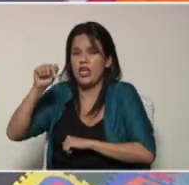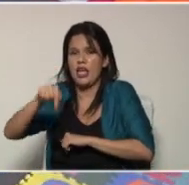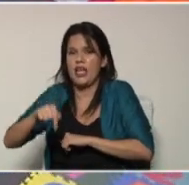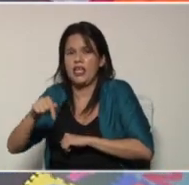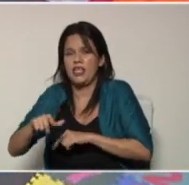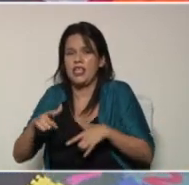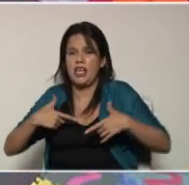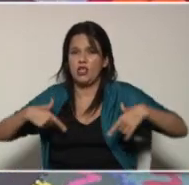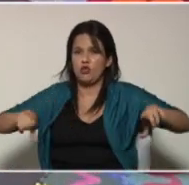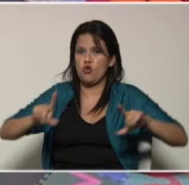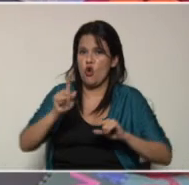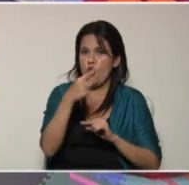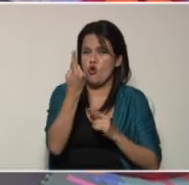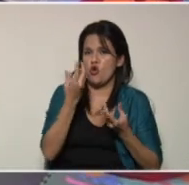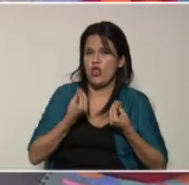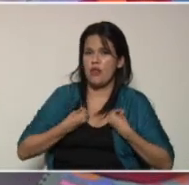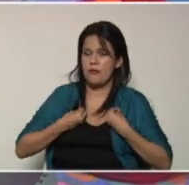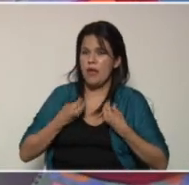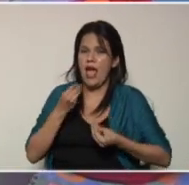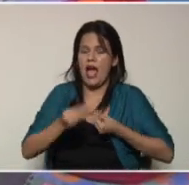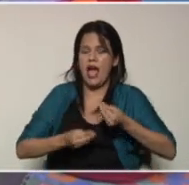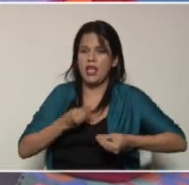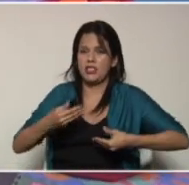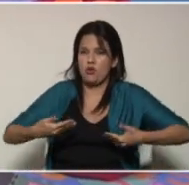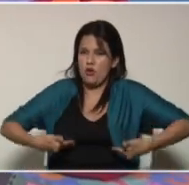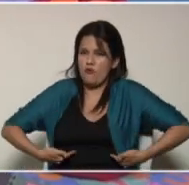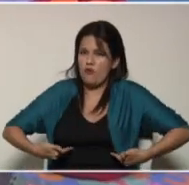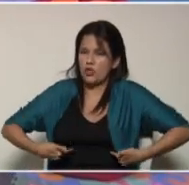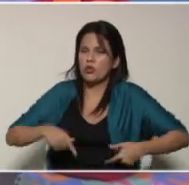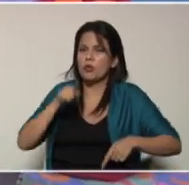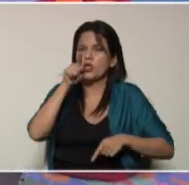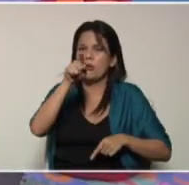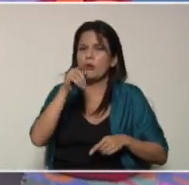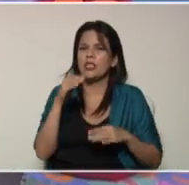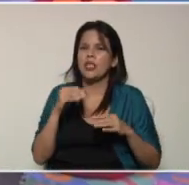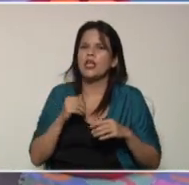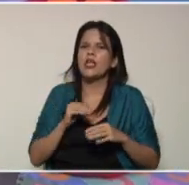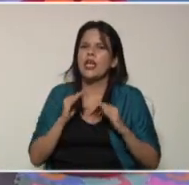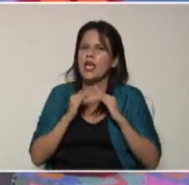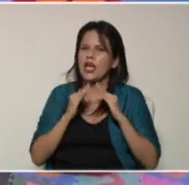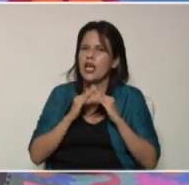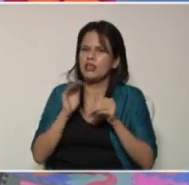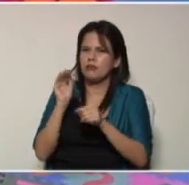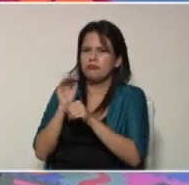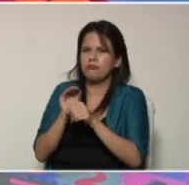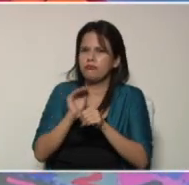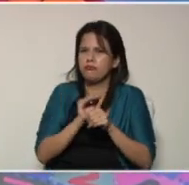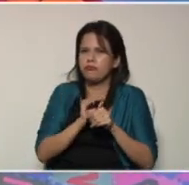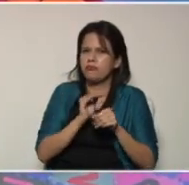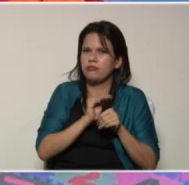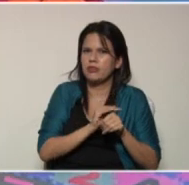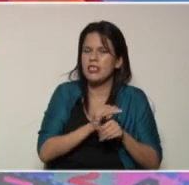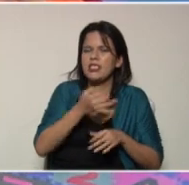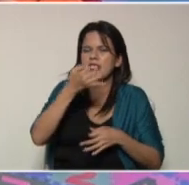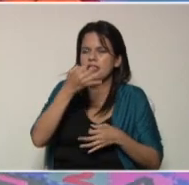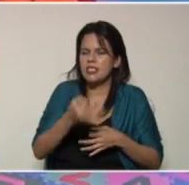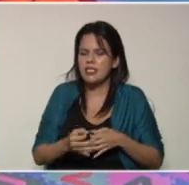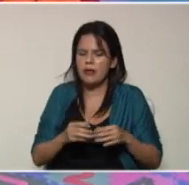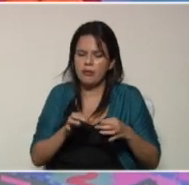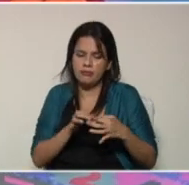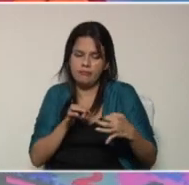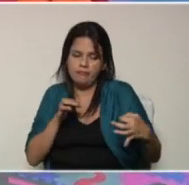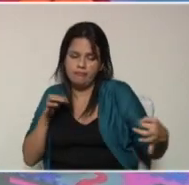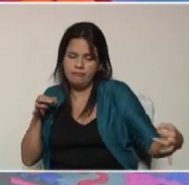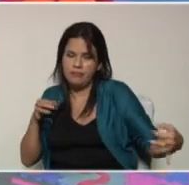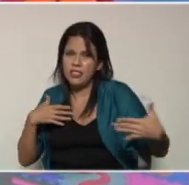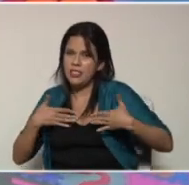TV hacen un grandioso esfuerzo para que ustedes puedan estar en casa seguros y seguras siempre por supuesto manteniendo el distanciamiento